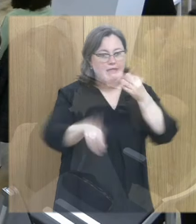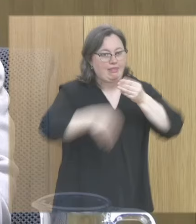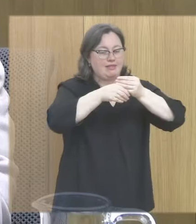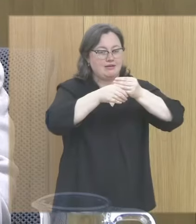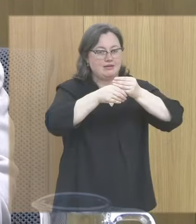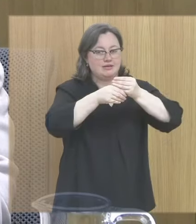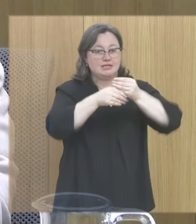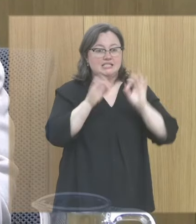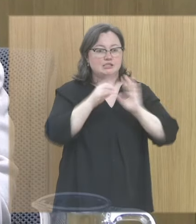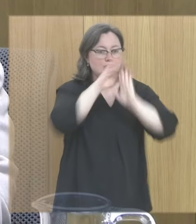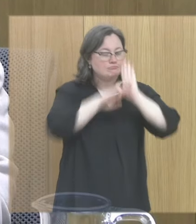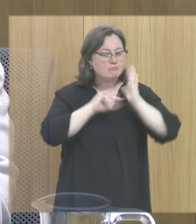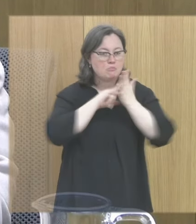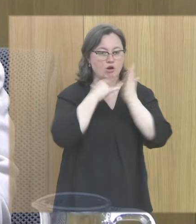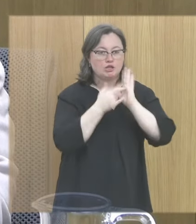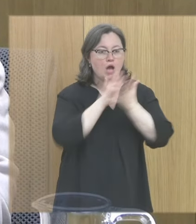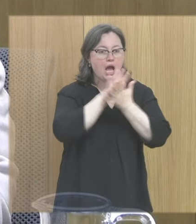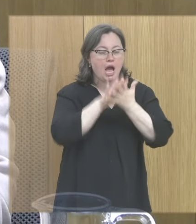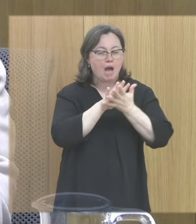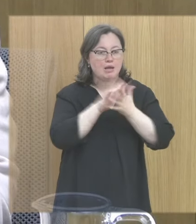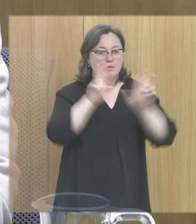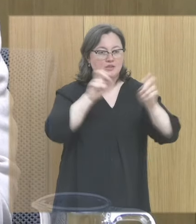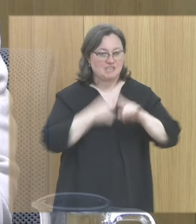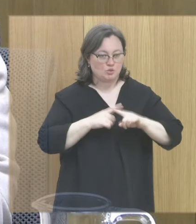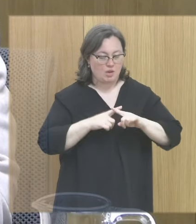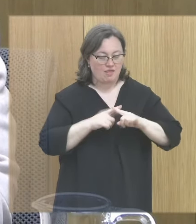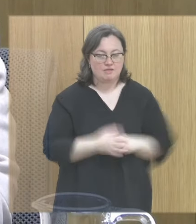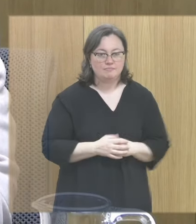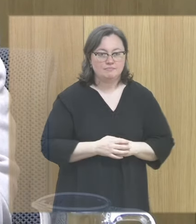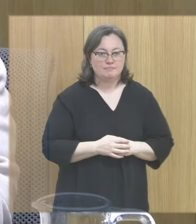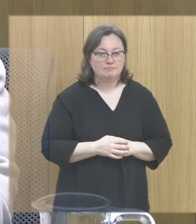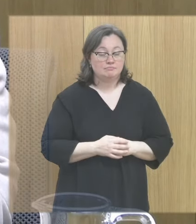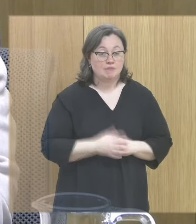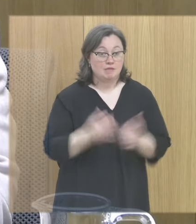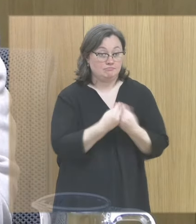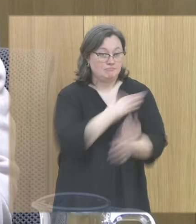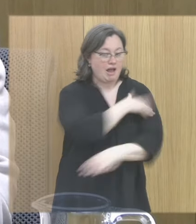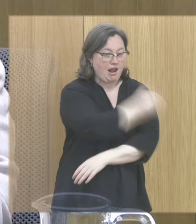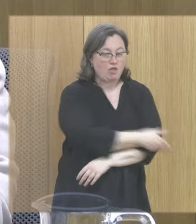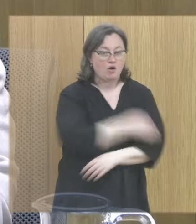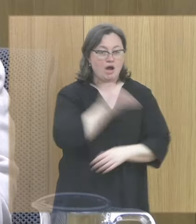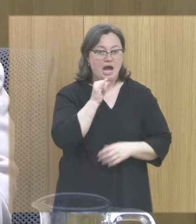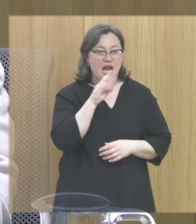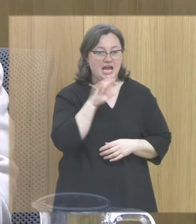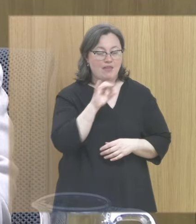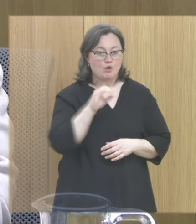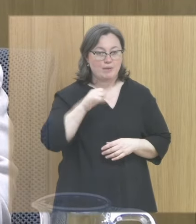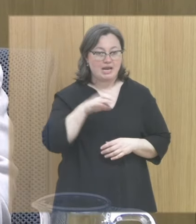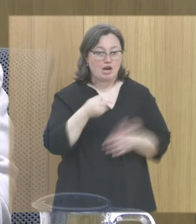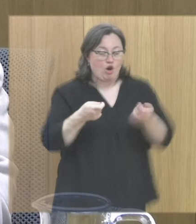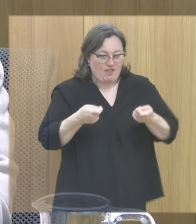del proyecto Hablemos de Sexualidad. Está aquí también Alejandro Yena, el